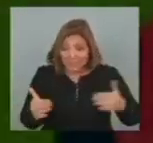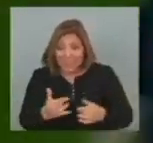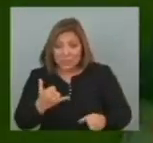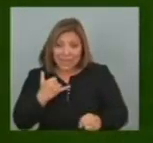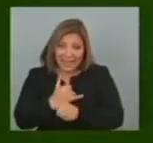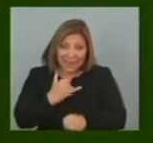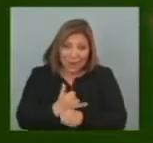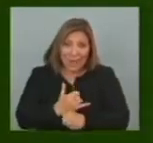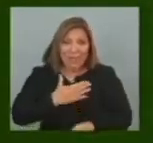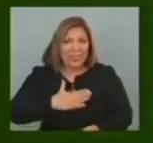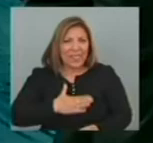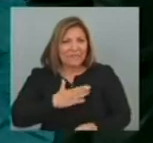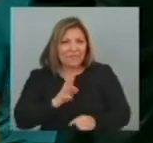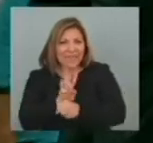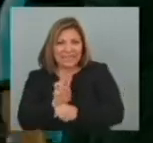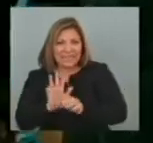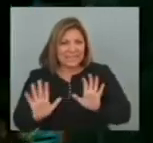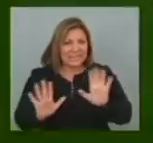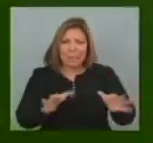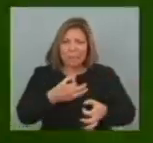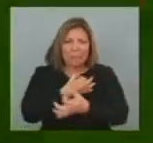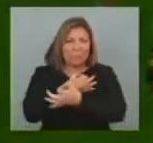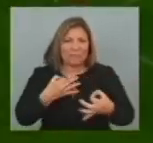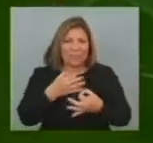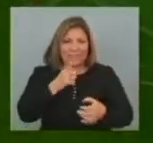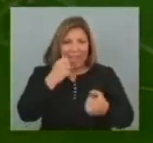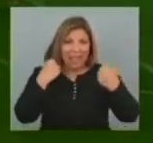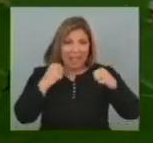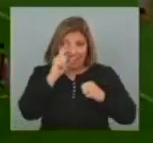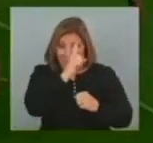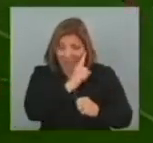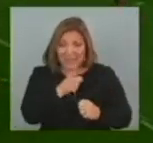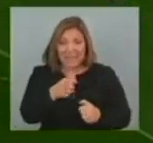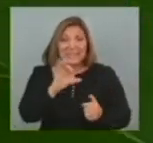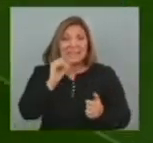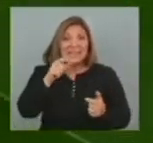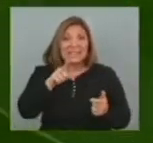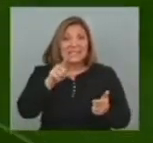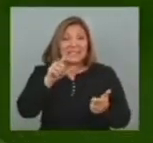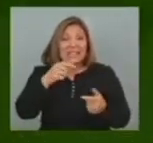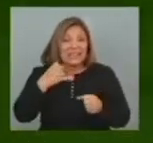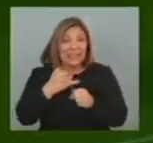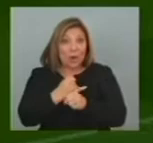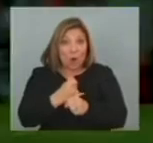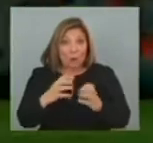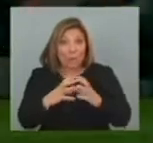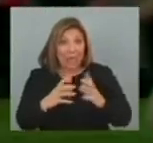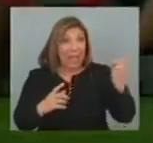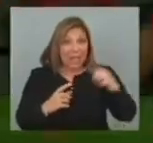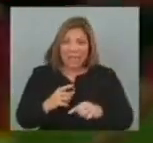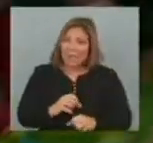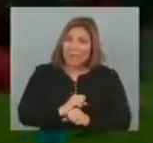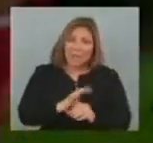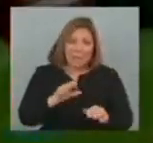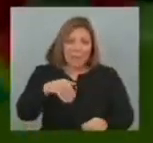De una defensa Casi perfecta Del Atlético de Madrid Iban casi 10 minutos Alexis Sánchez Le derra la pelota Las cosas andaban